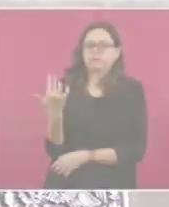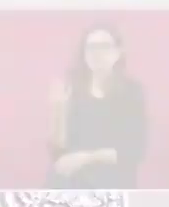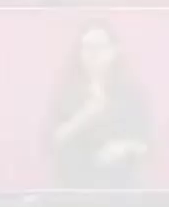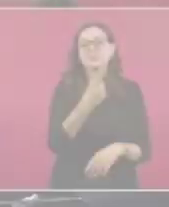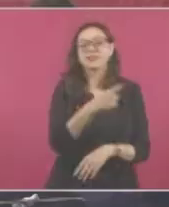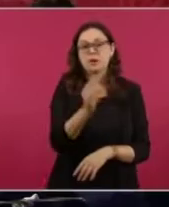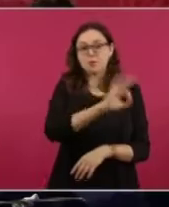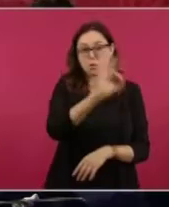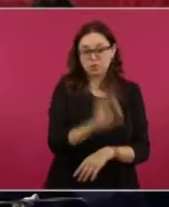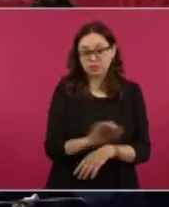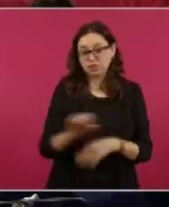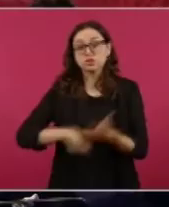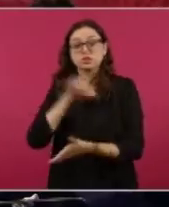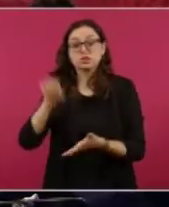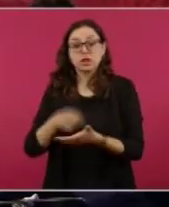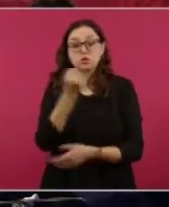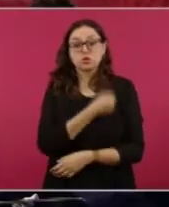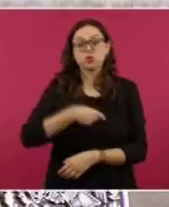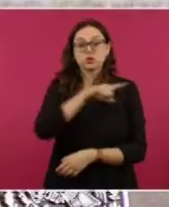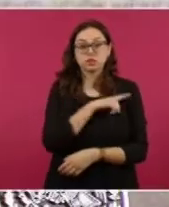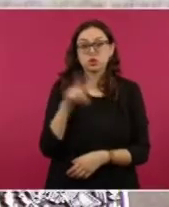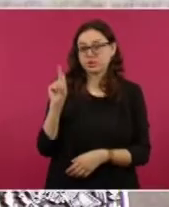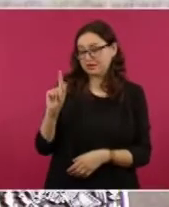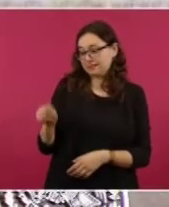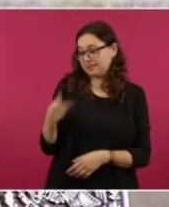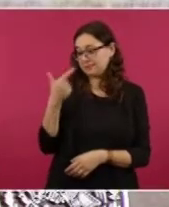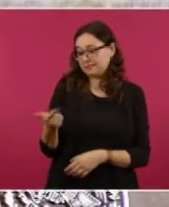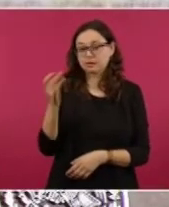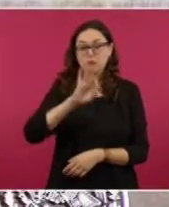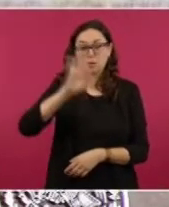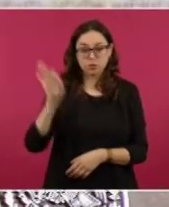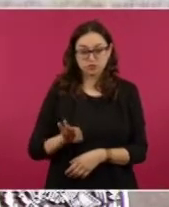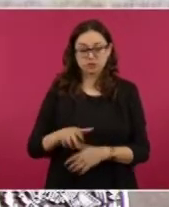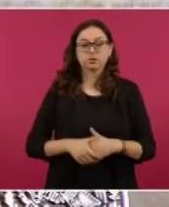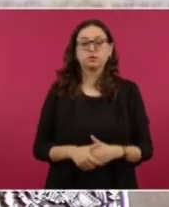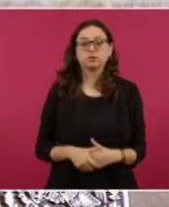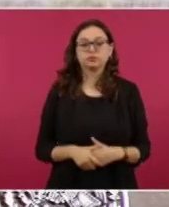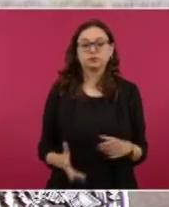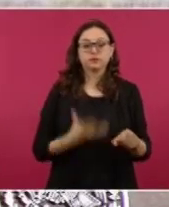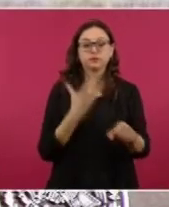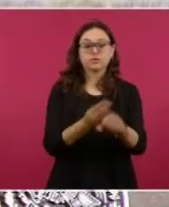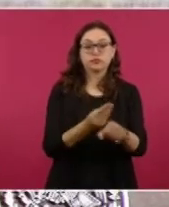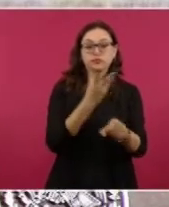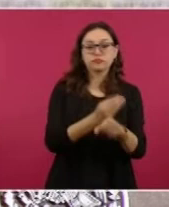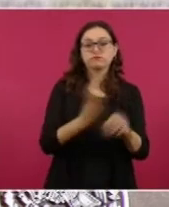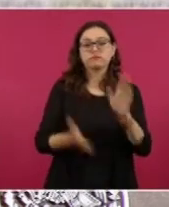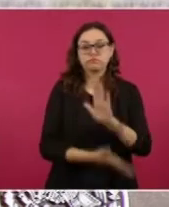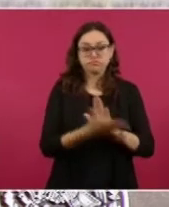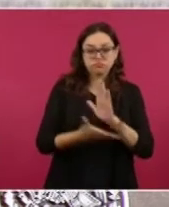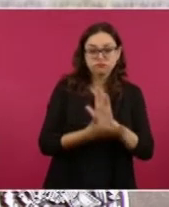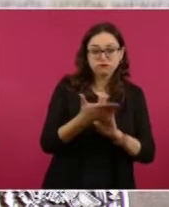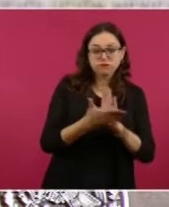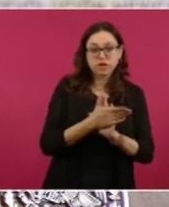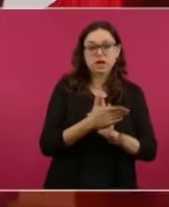Insabi. En el tema de abasto de recetas surtidas, Sue Robledo externó que actualmente se está haciendo un ejercicio de redistribución de